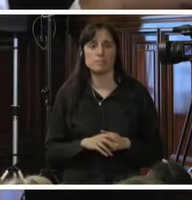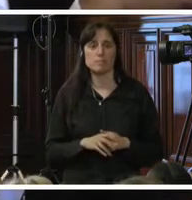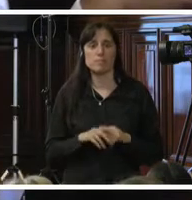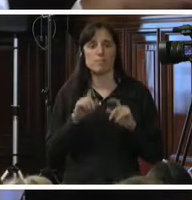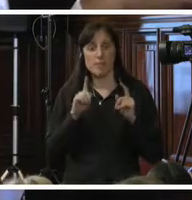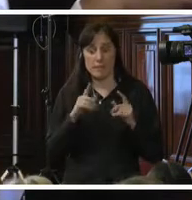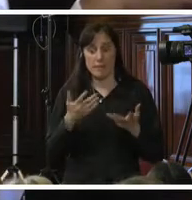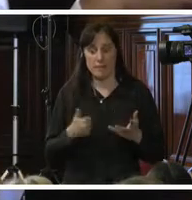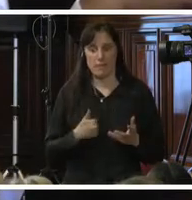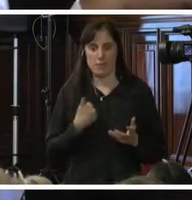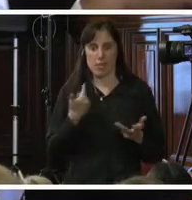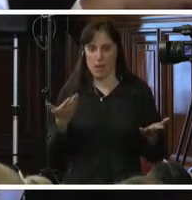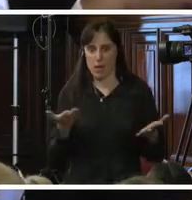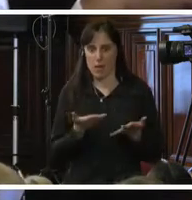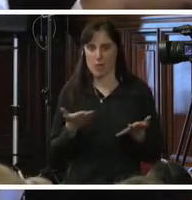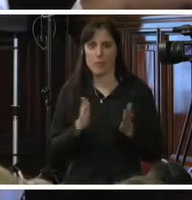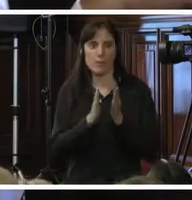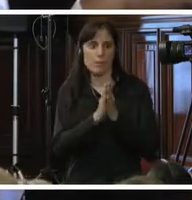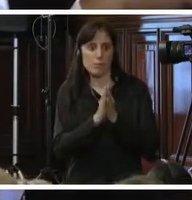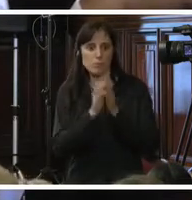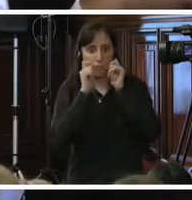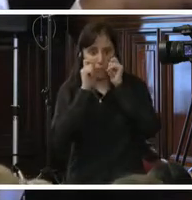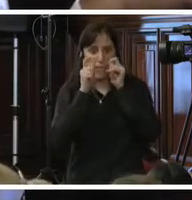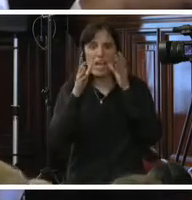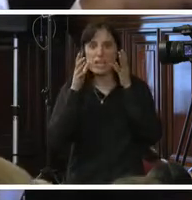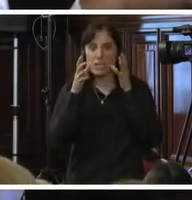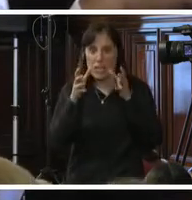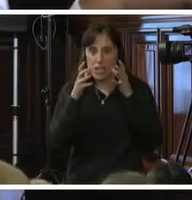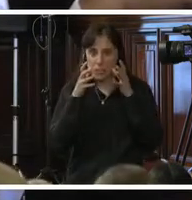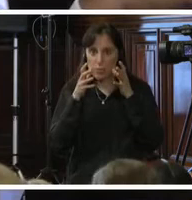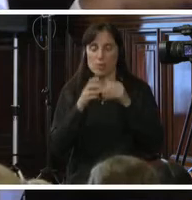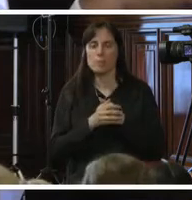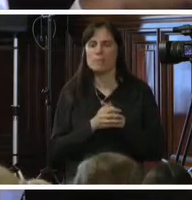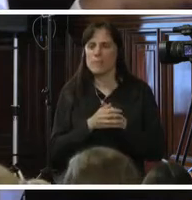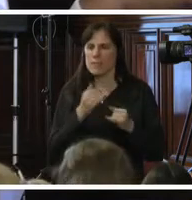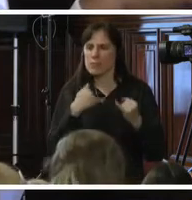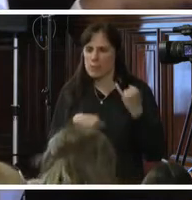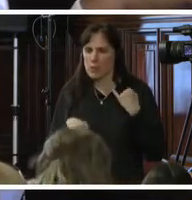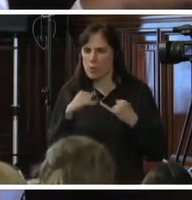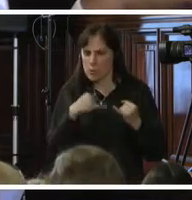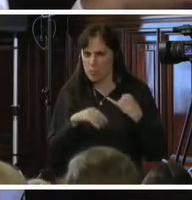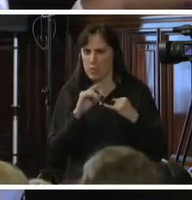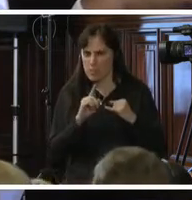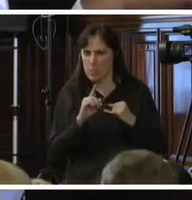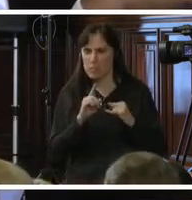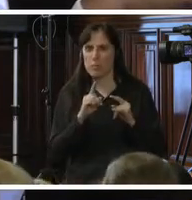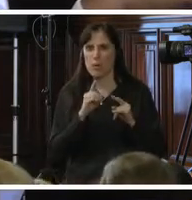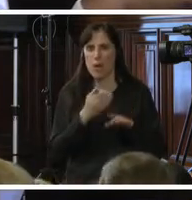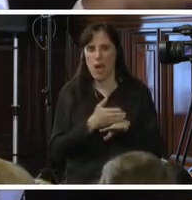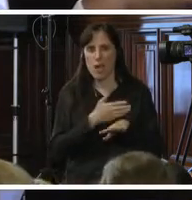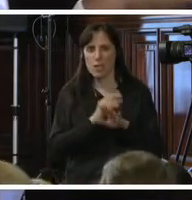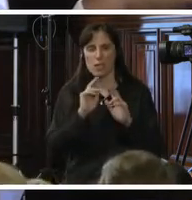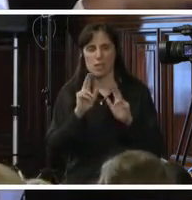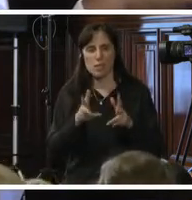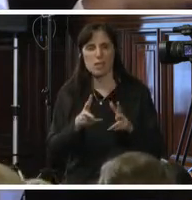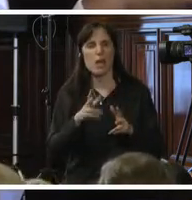Quisiéramos aprovechar este espacio para llamar la atención sobre un riesgo cada vez mayor. Según nuestro informe, citado al inicio de esta intervención, los casos